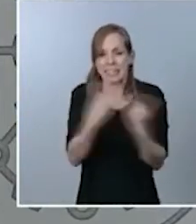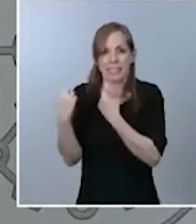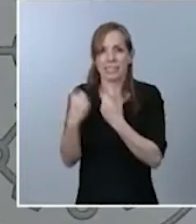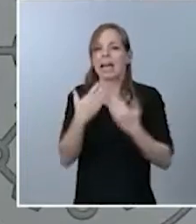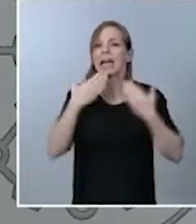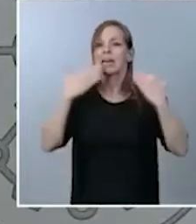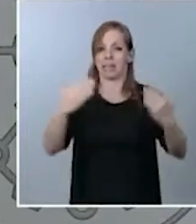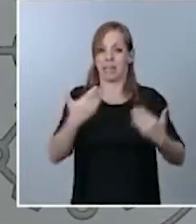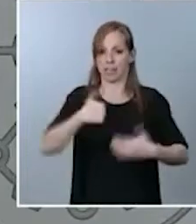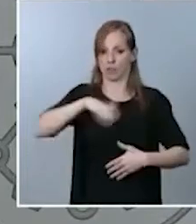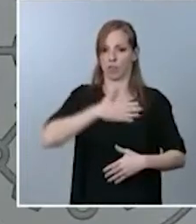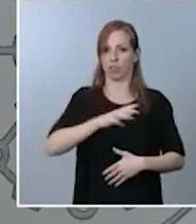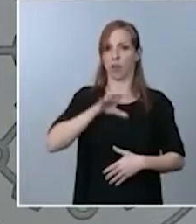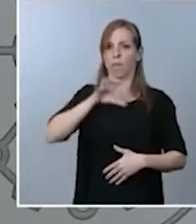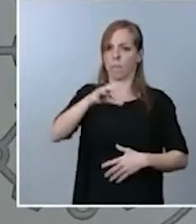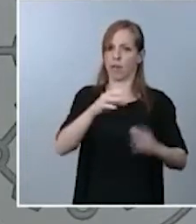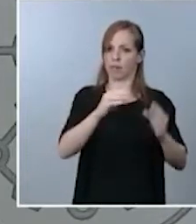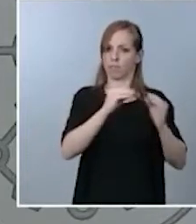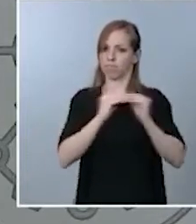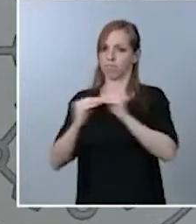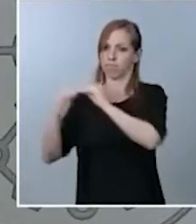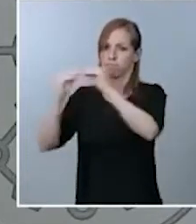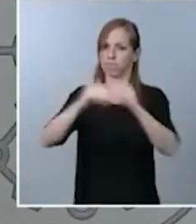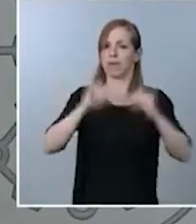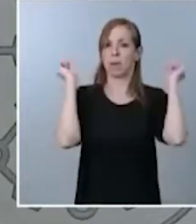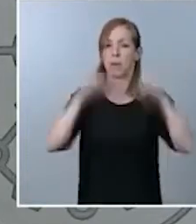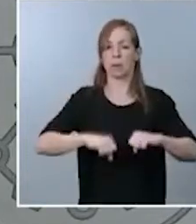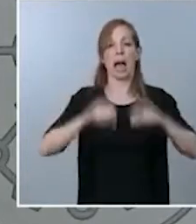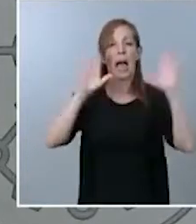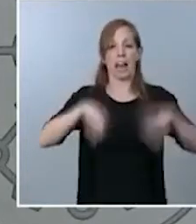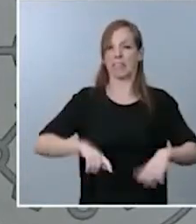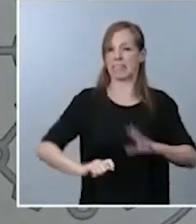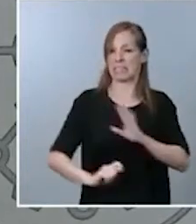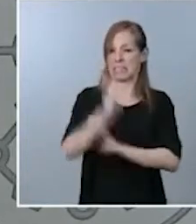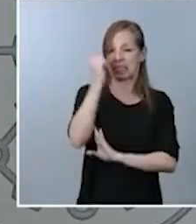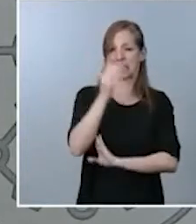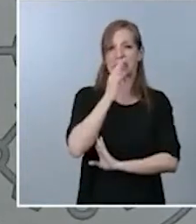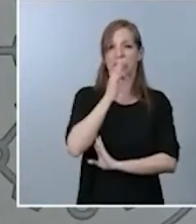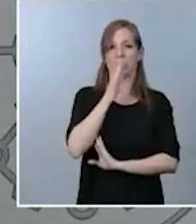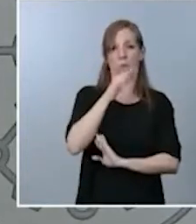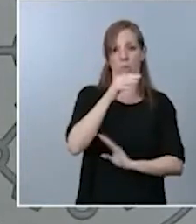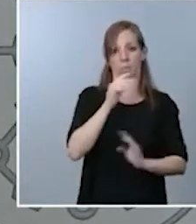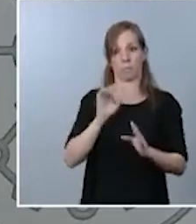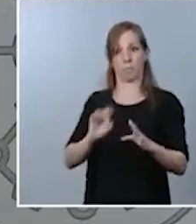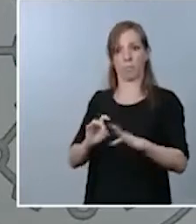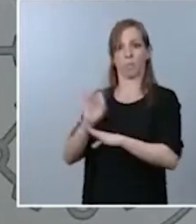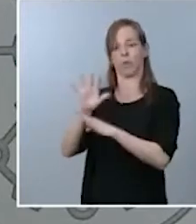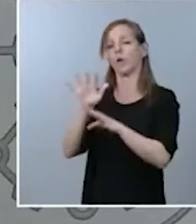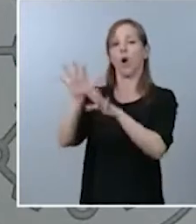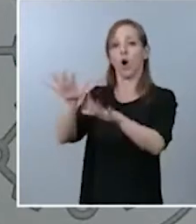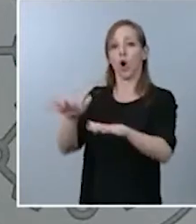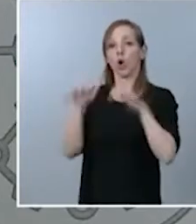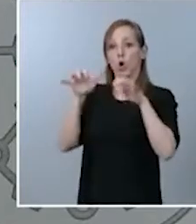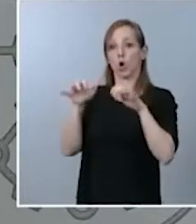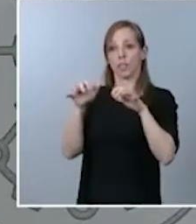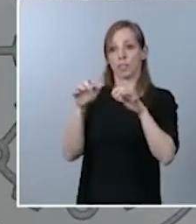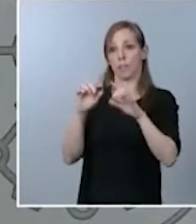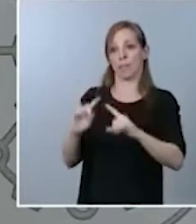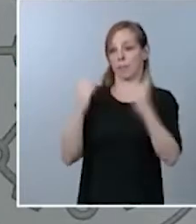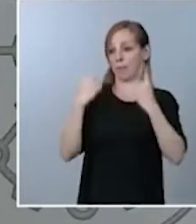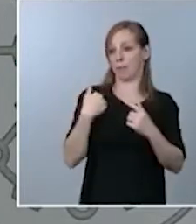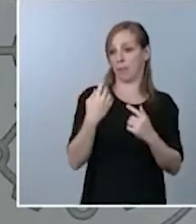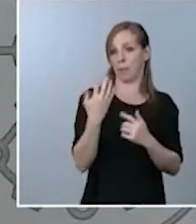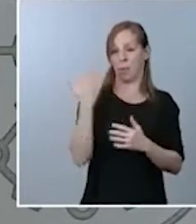país, pero no se pudo completar porque, tras remitirse a las Cortes por primera vez en la anterior legislatura, las cámaras se